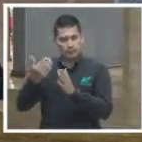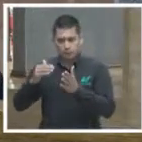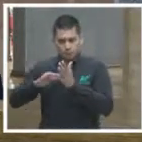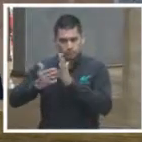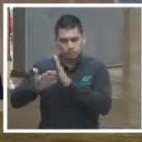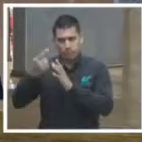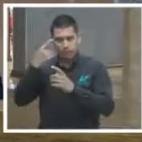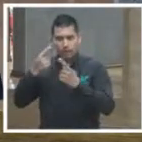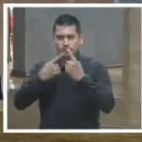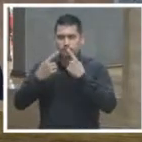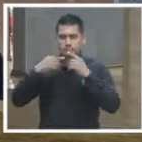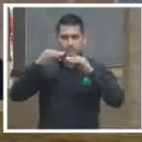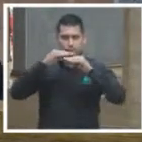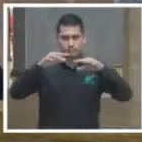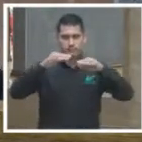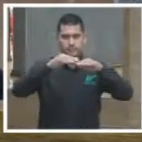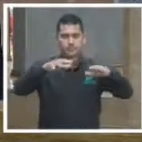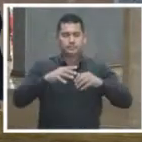comunicación